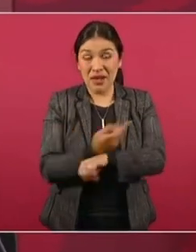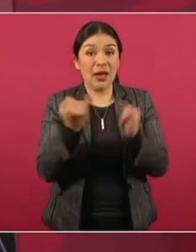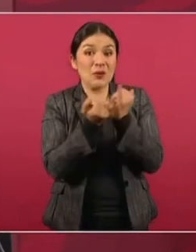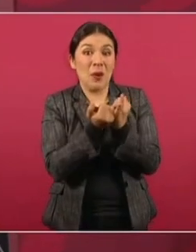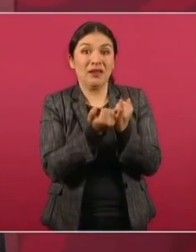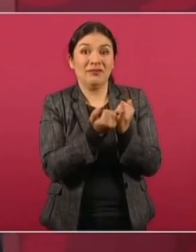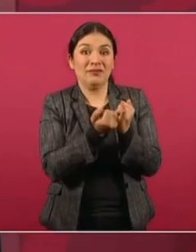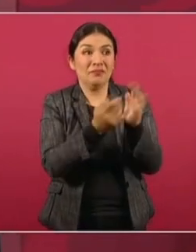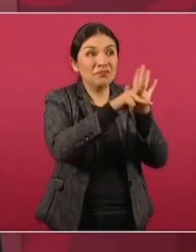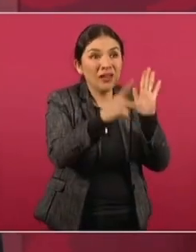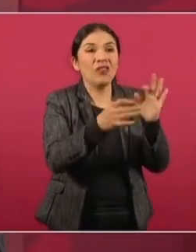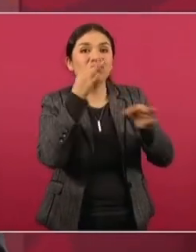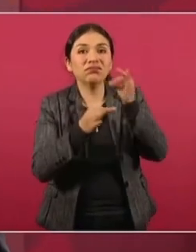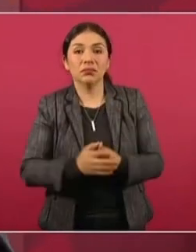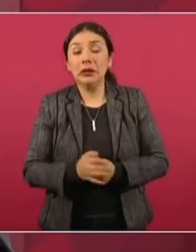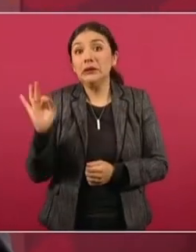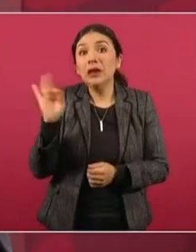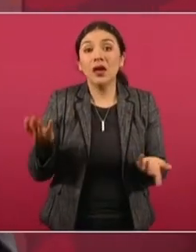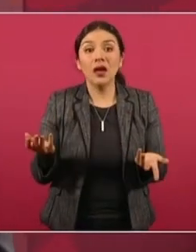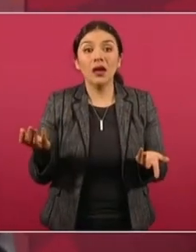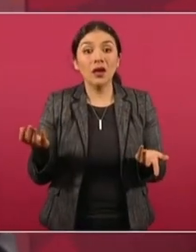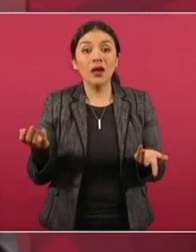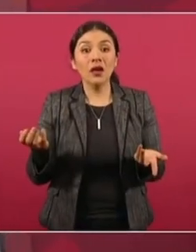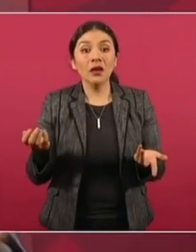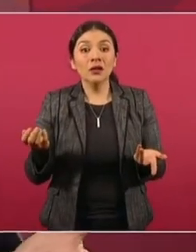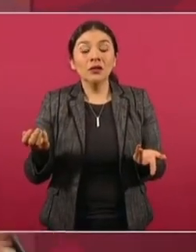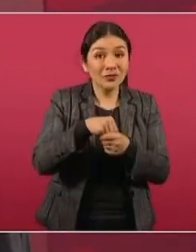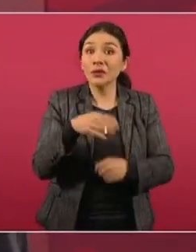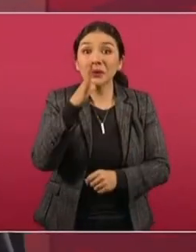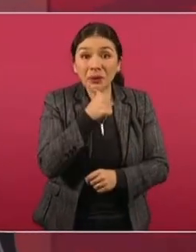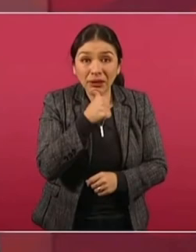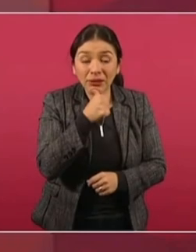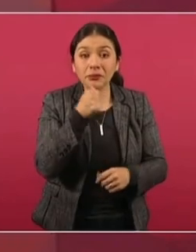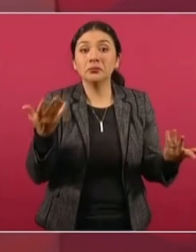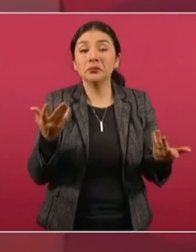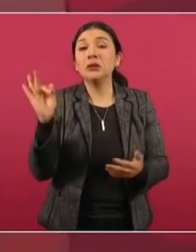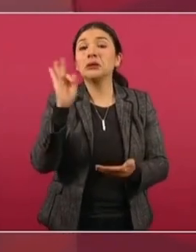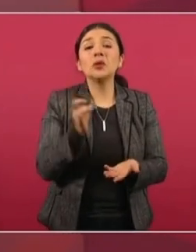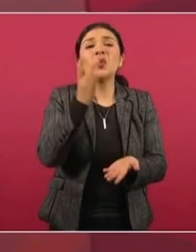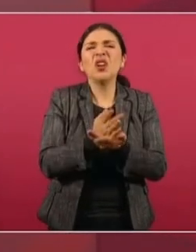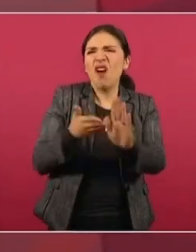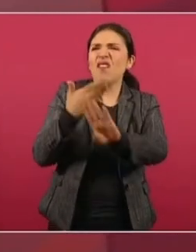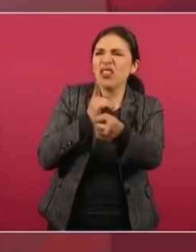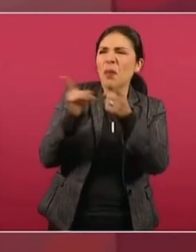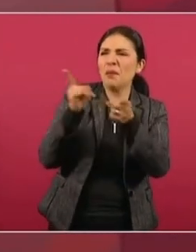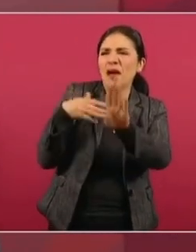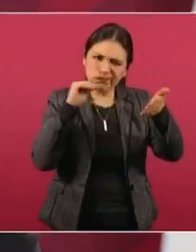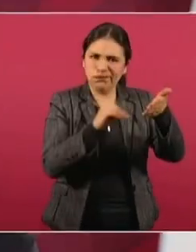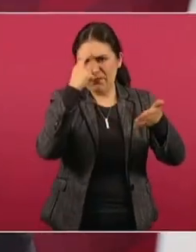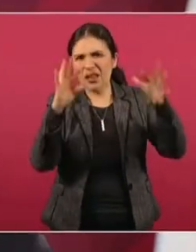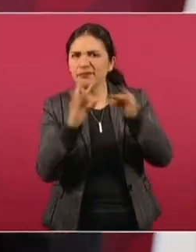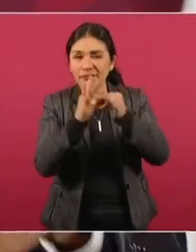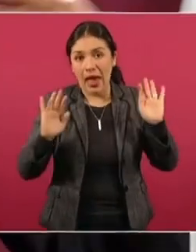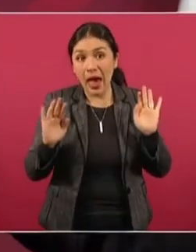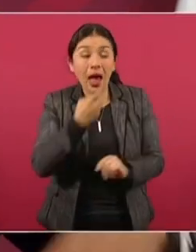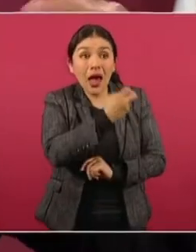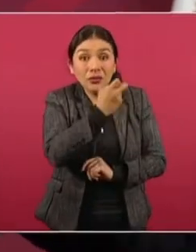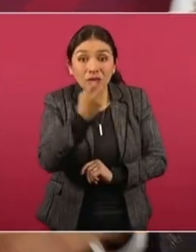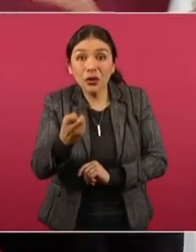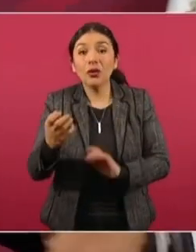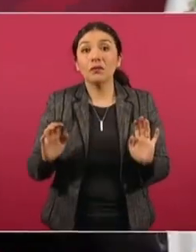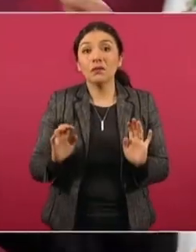a los medios. Si no hay pluralidad, si solo se dedican a atacar, como lo hacen, pues esos